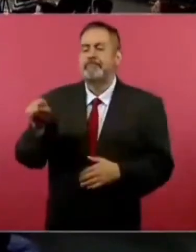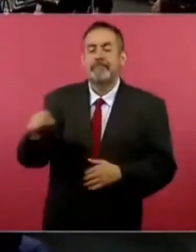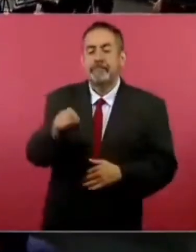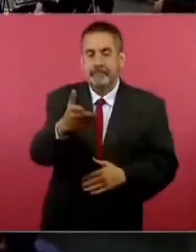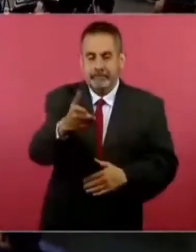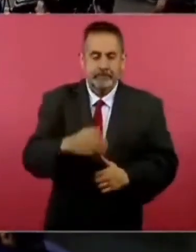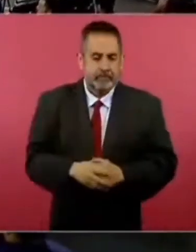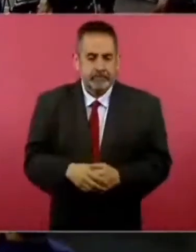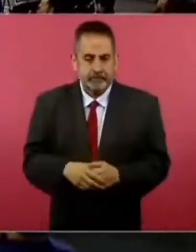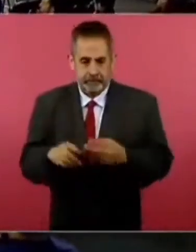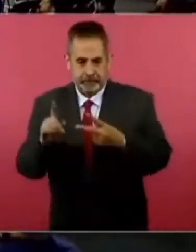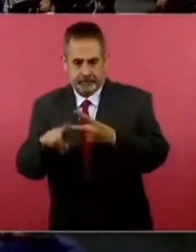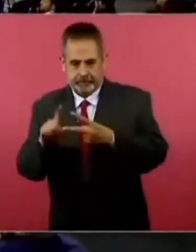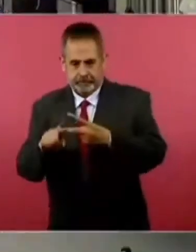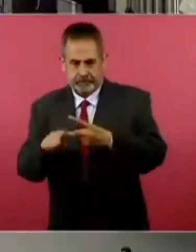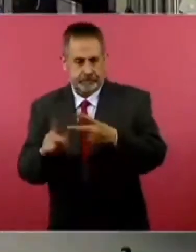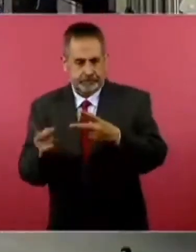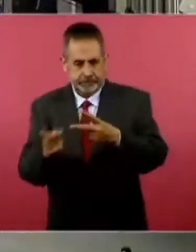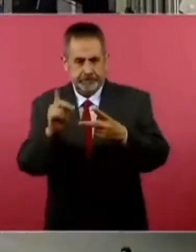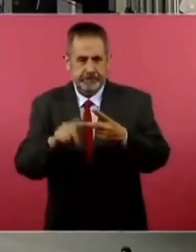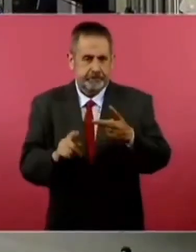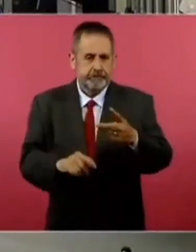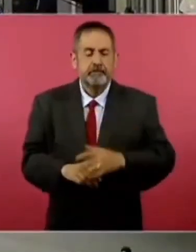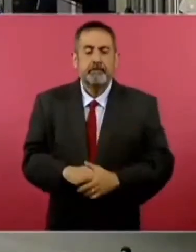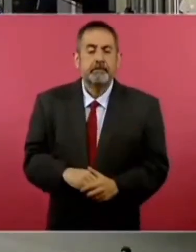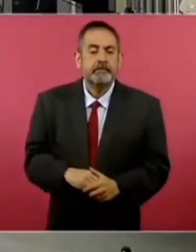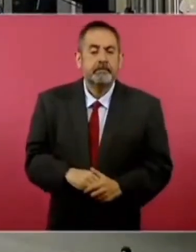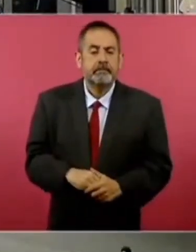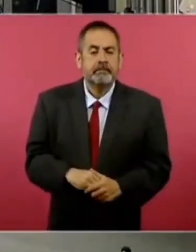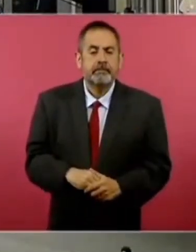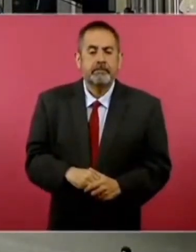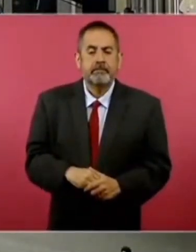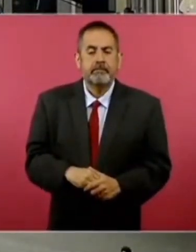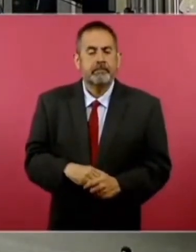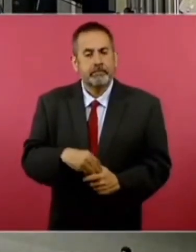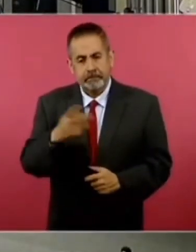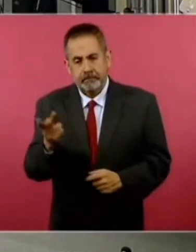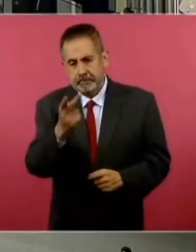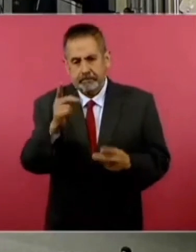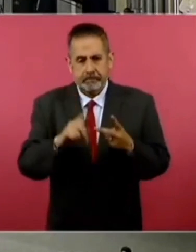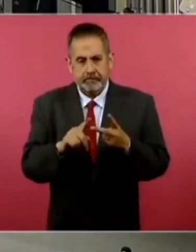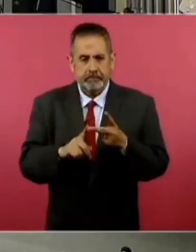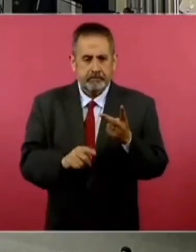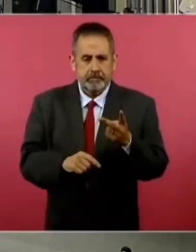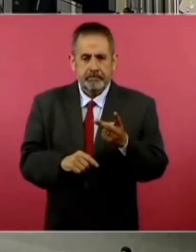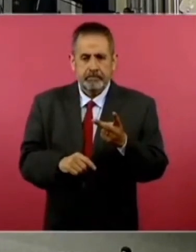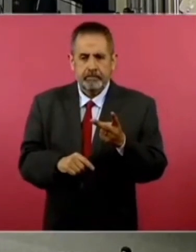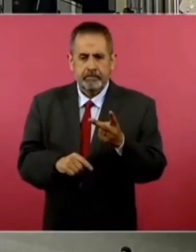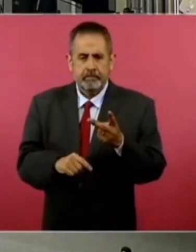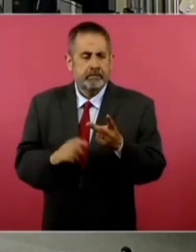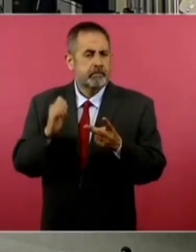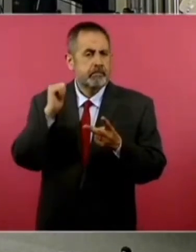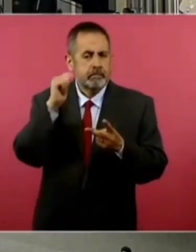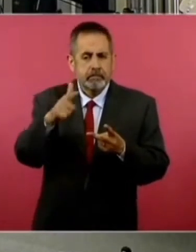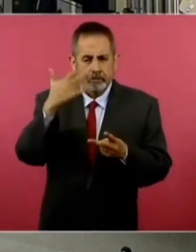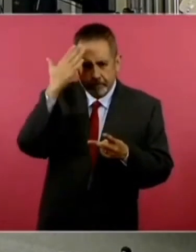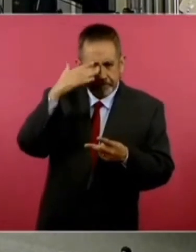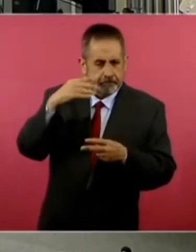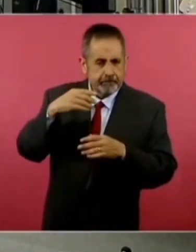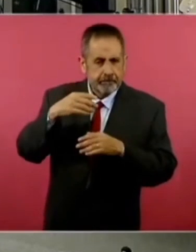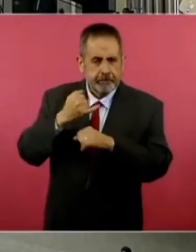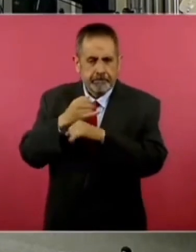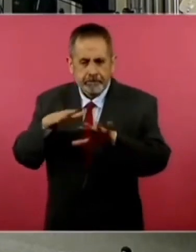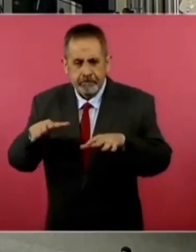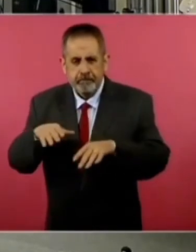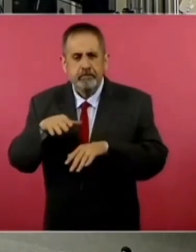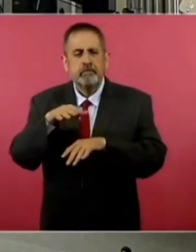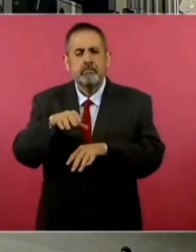En una segunda pregunta, bueno, preguntarle si ya le han dado informes referente a estas